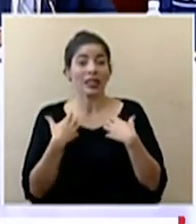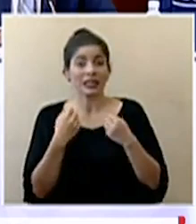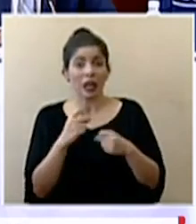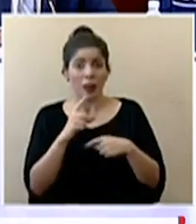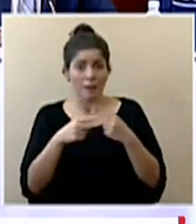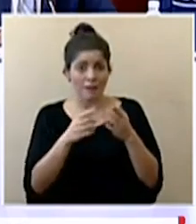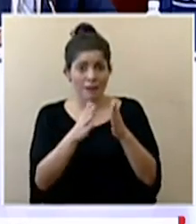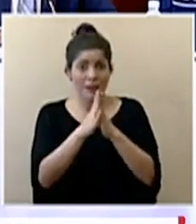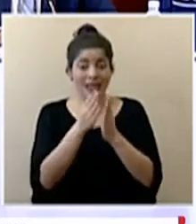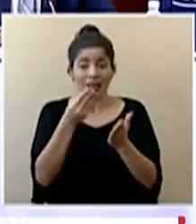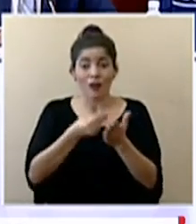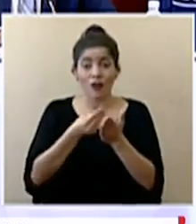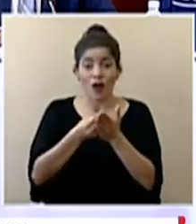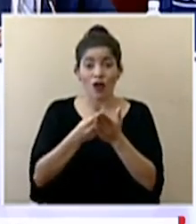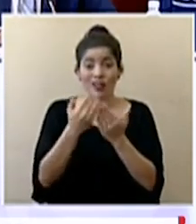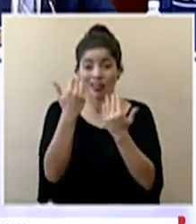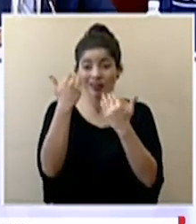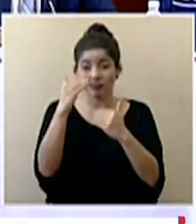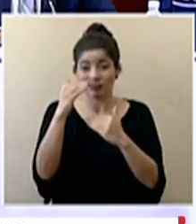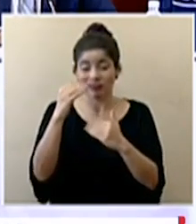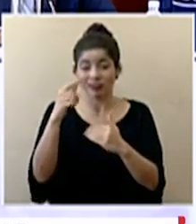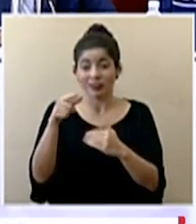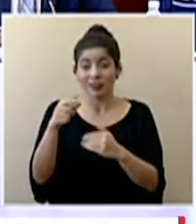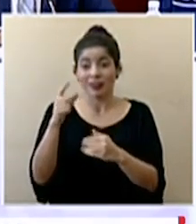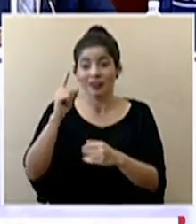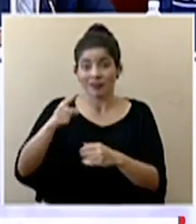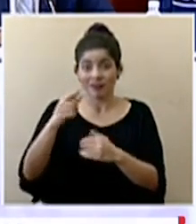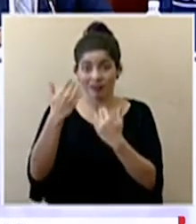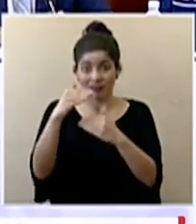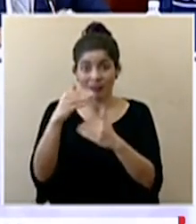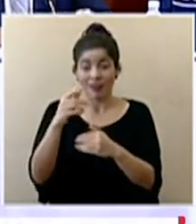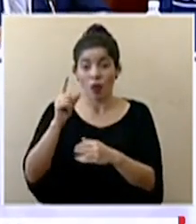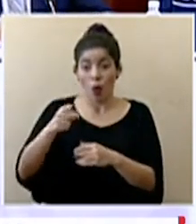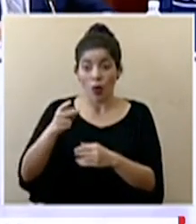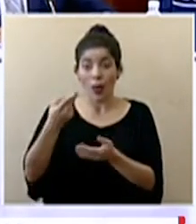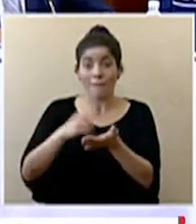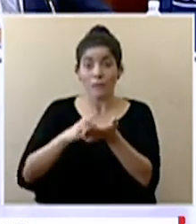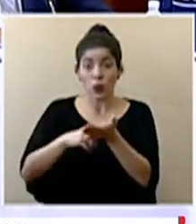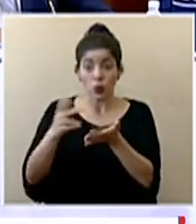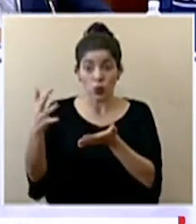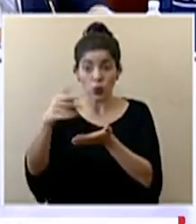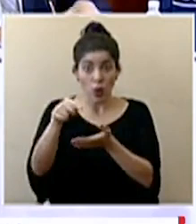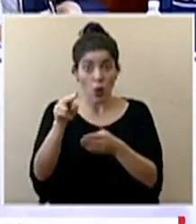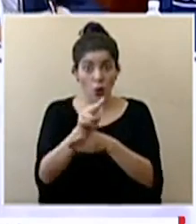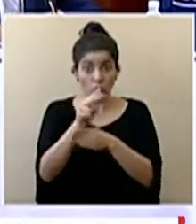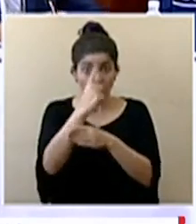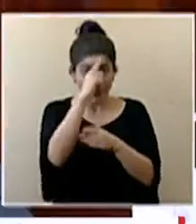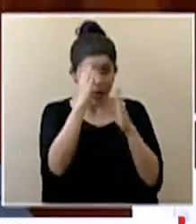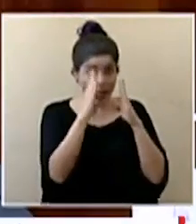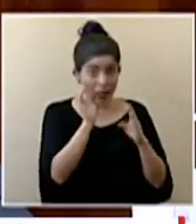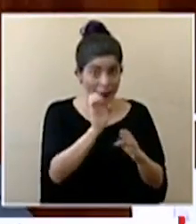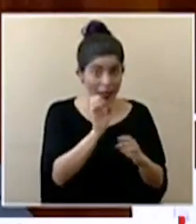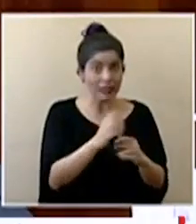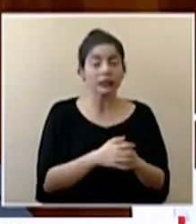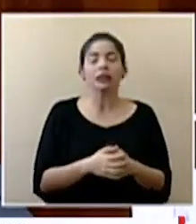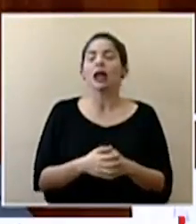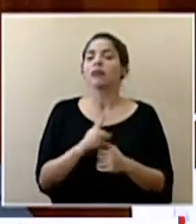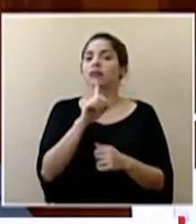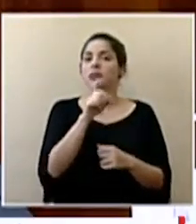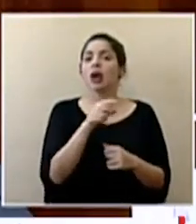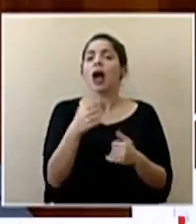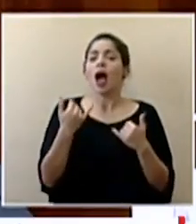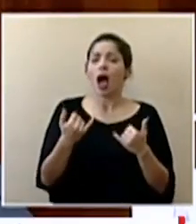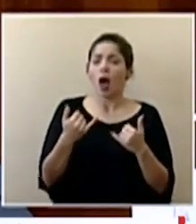que el dinero de la restricción sanitaria o un porcentaje de este sea utilizado para atender la emergencia en sus diferentes avistas en eso estamos trabajando en la